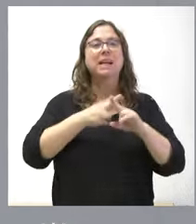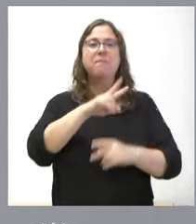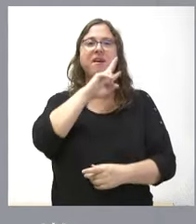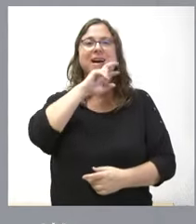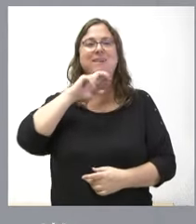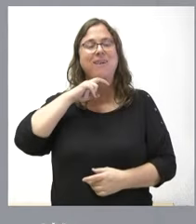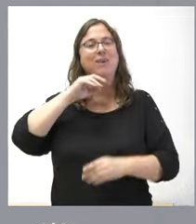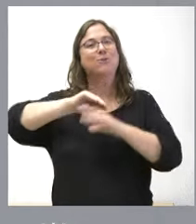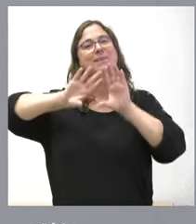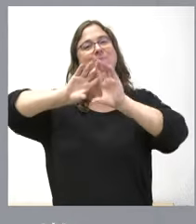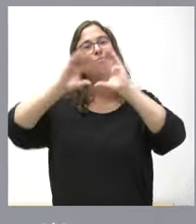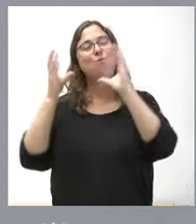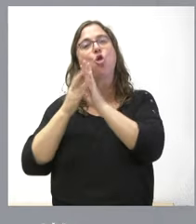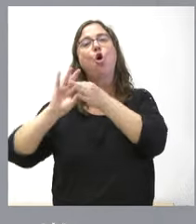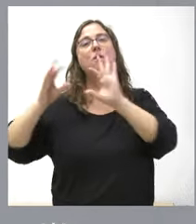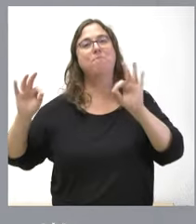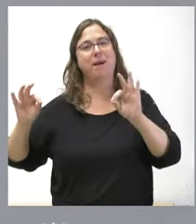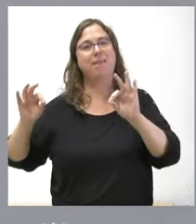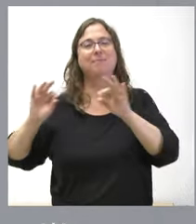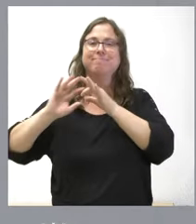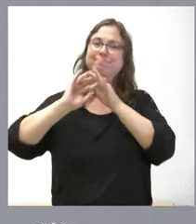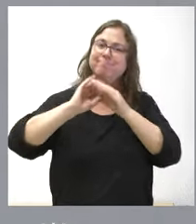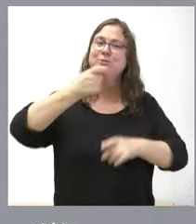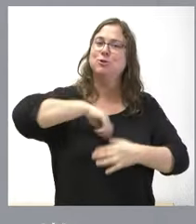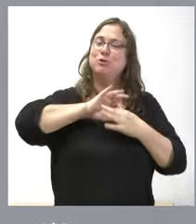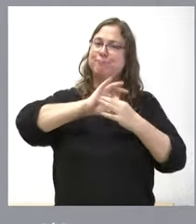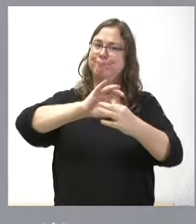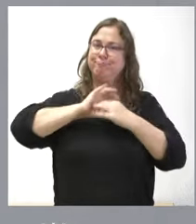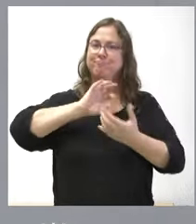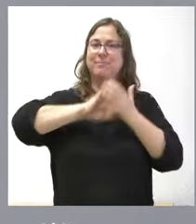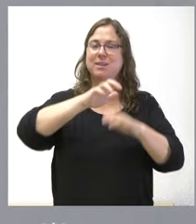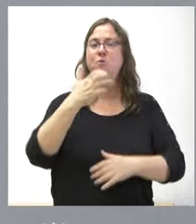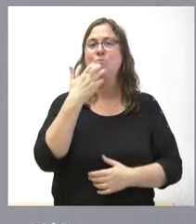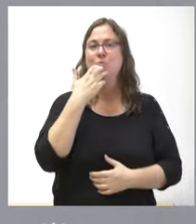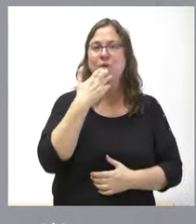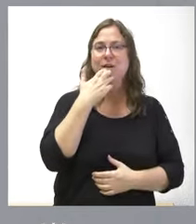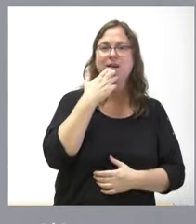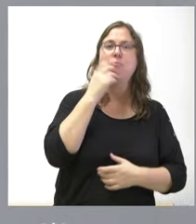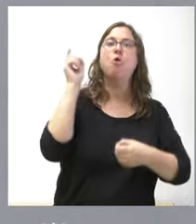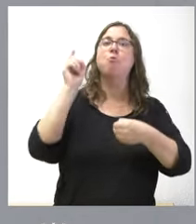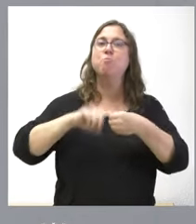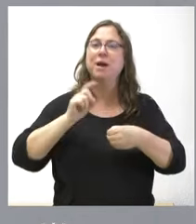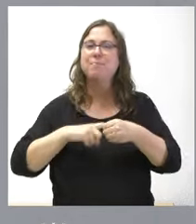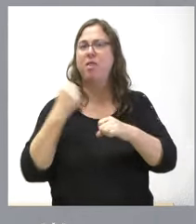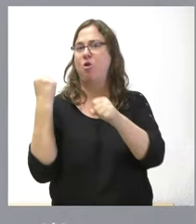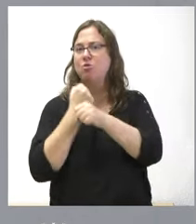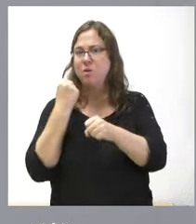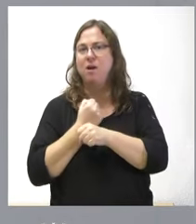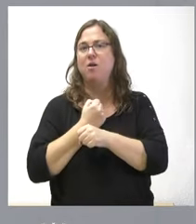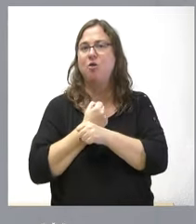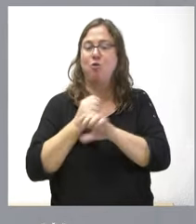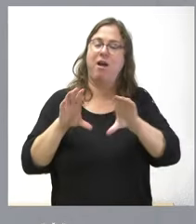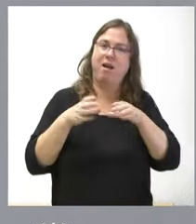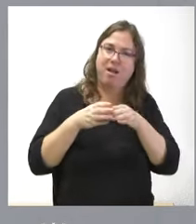olimpismo, que tienen mucho que ver con valores que defendemos en Castilla y León, el ámbito de la participación, del trabajo en